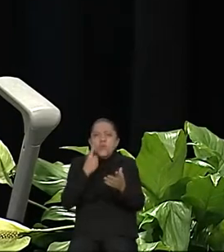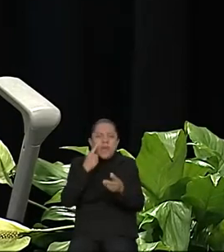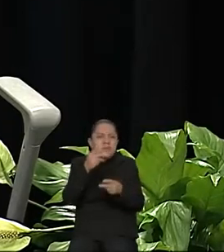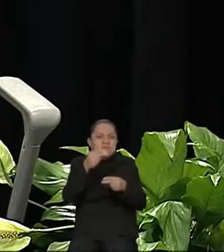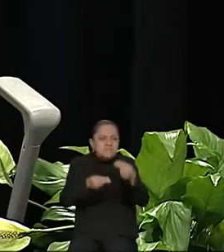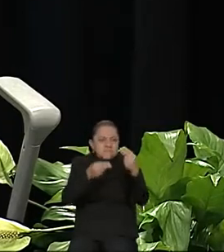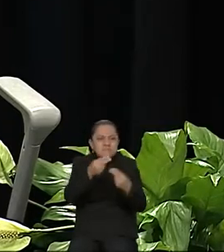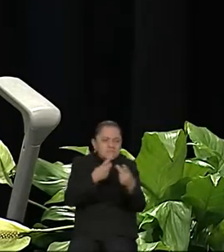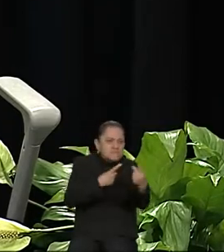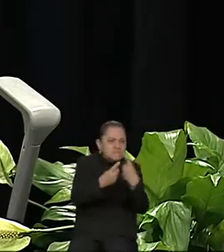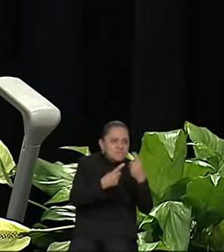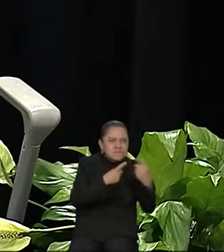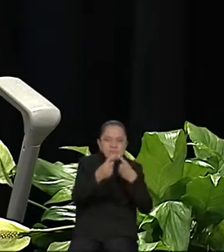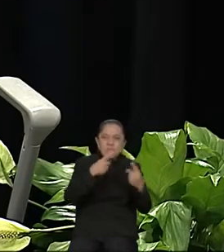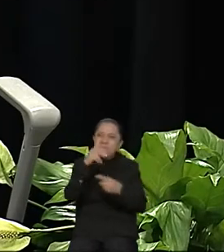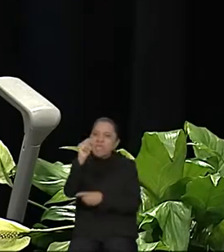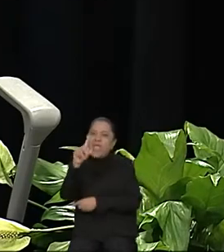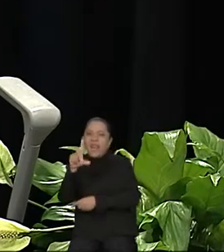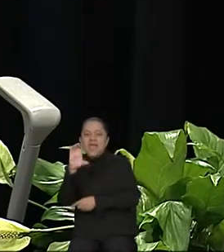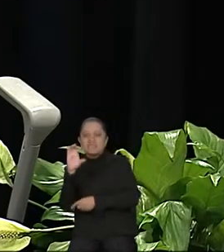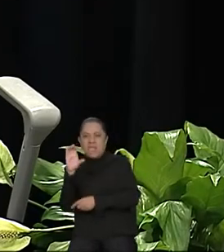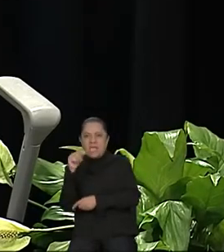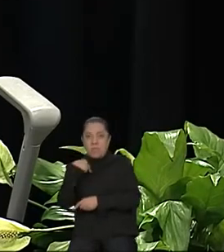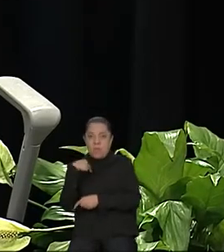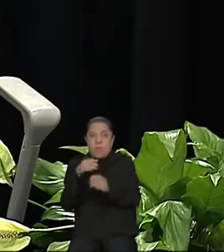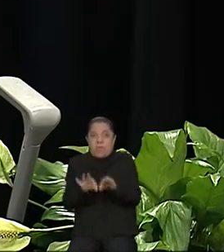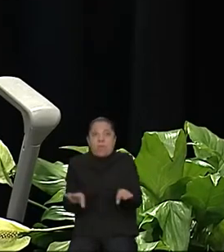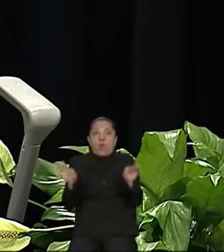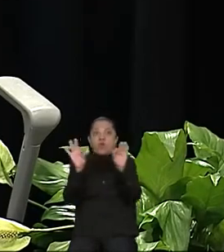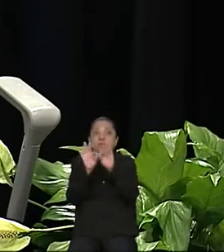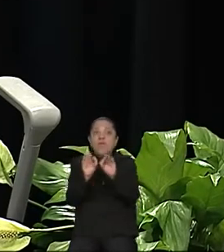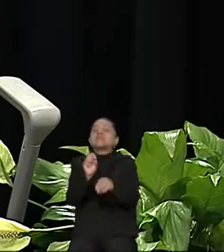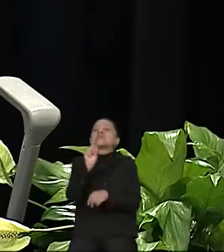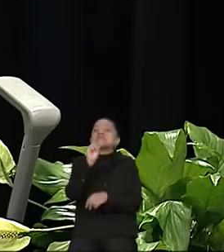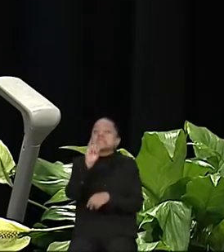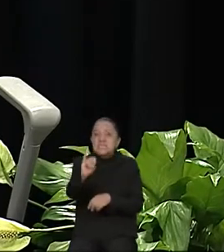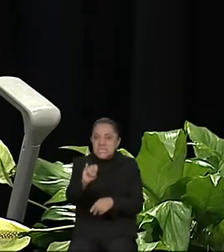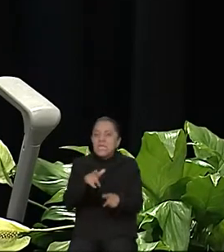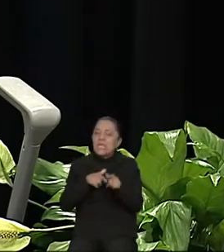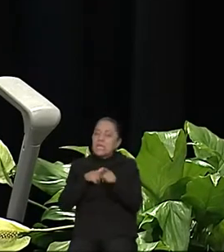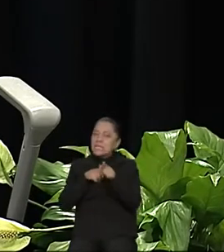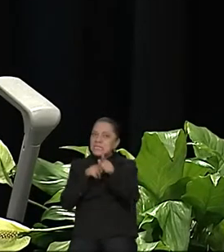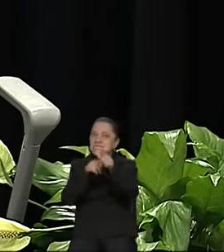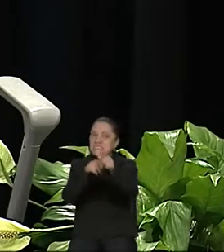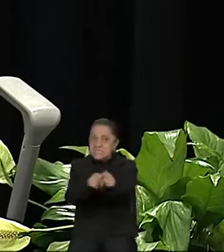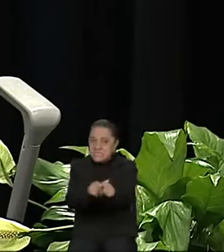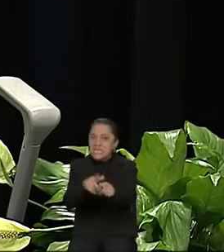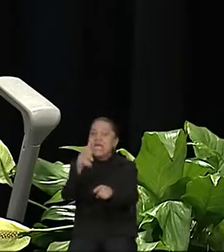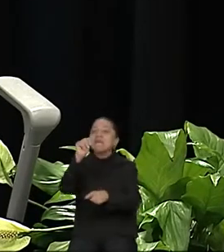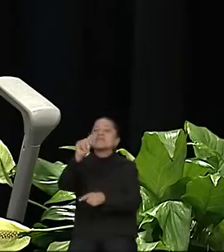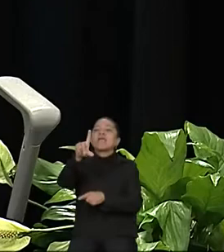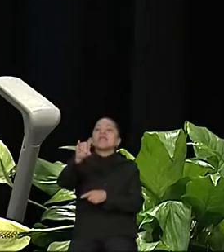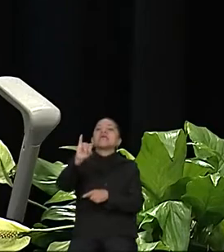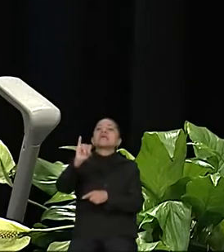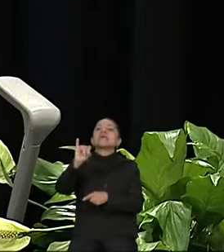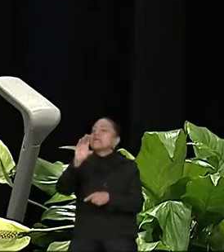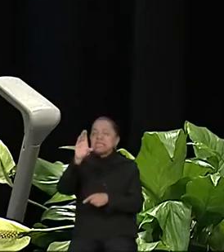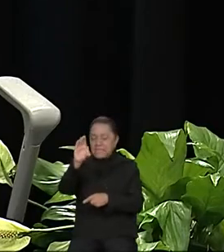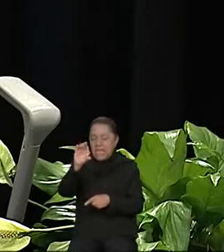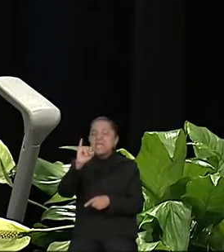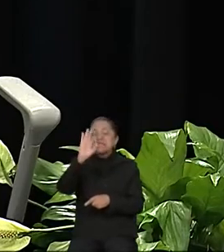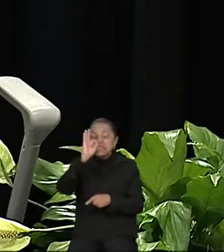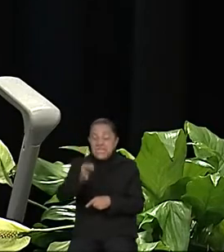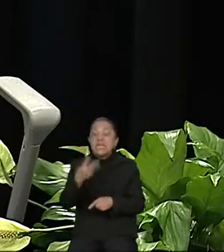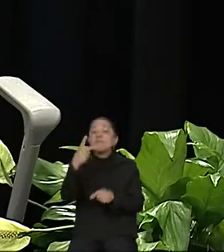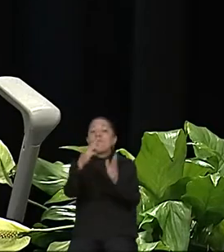Para mí es muy importante que sí se le dé continuidad, pero efectivamente con reglas claras, justas